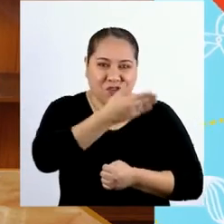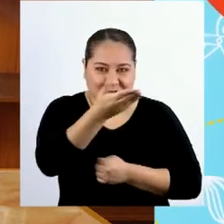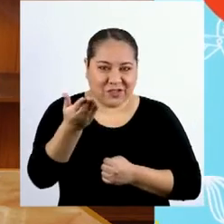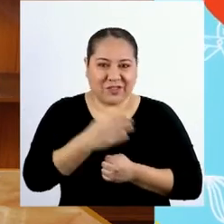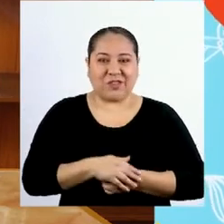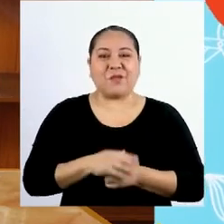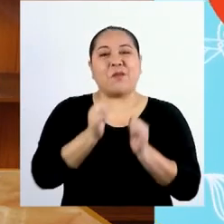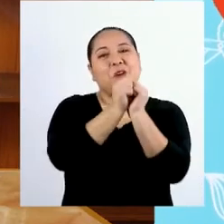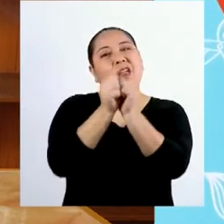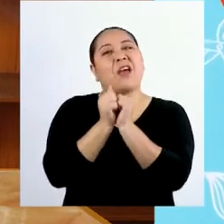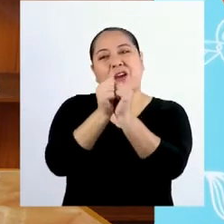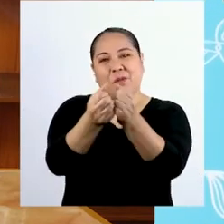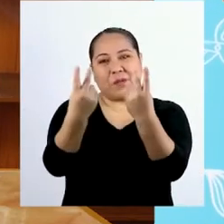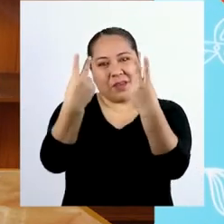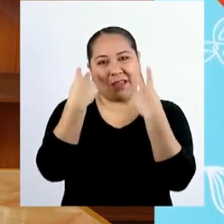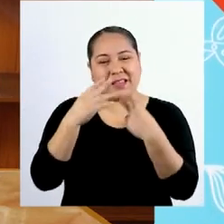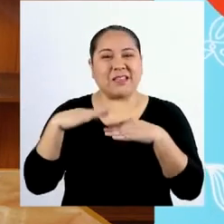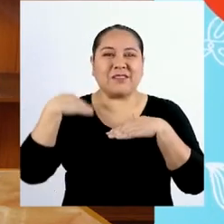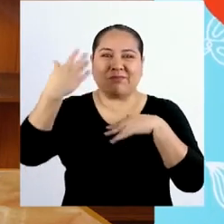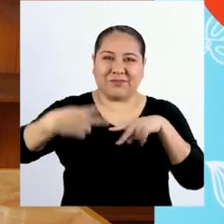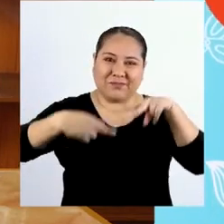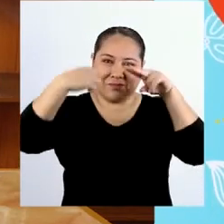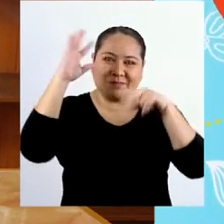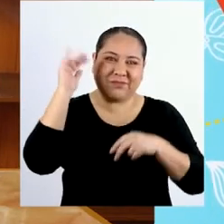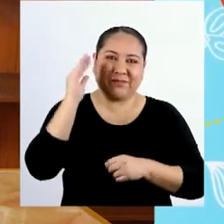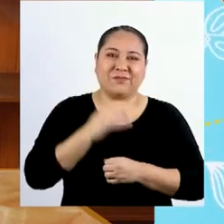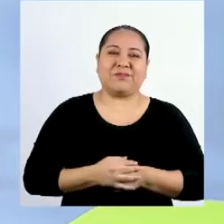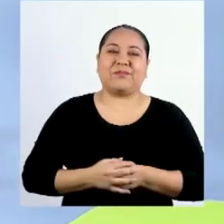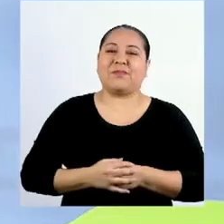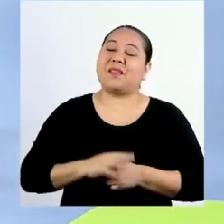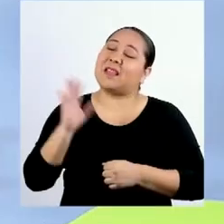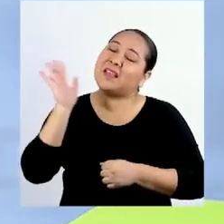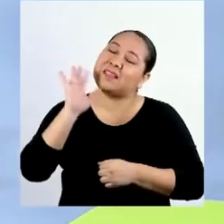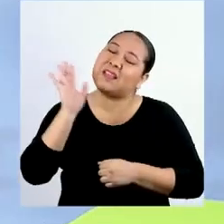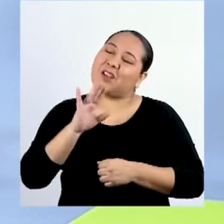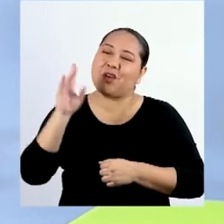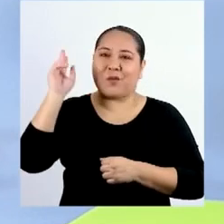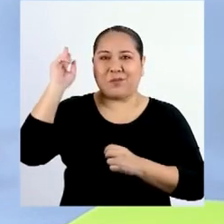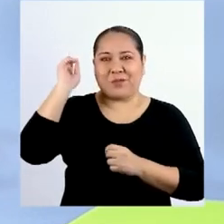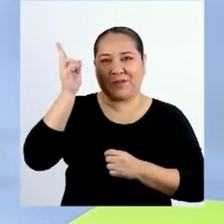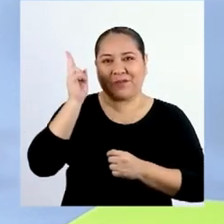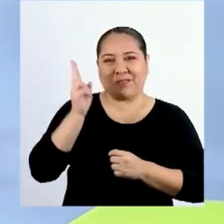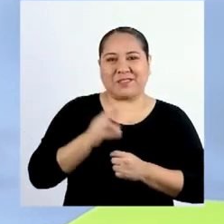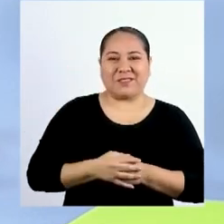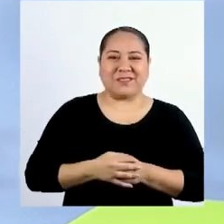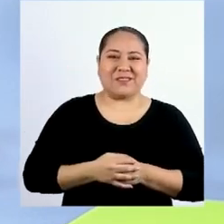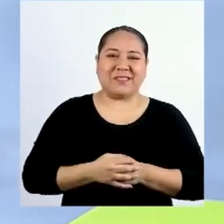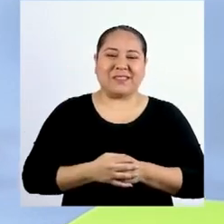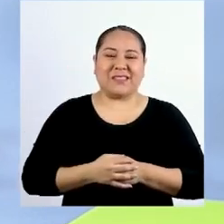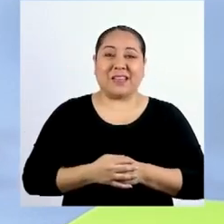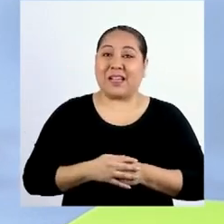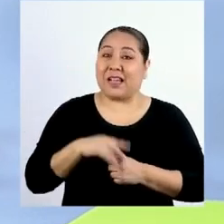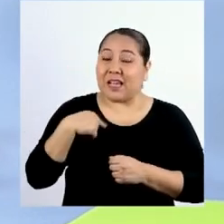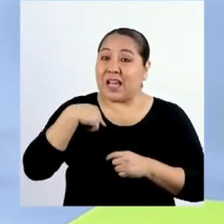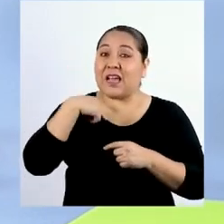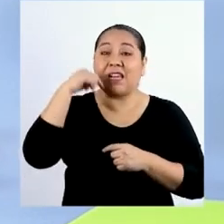y todos por acompañarnos. ¡Hasta pronto! ¡Hasta pronto, profesor!